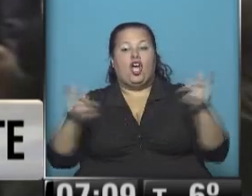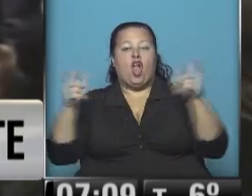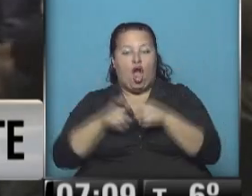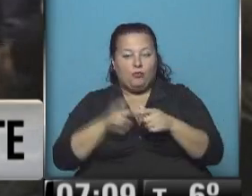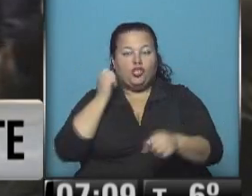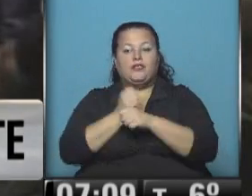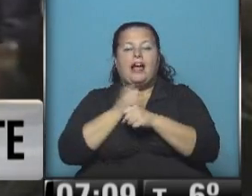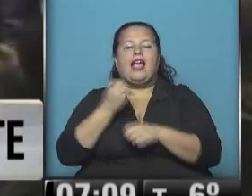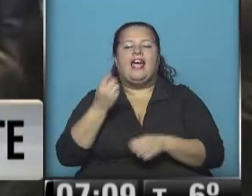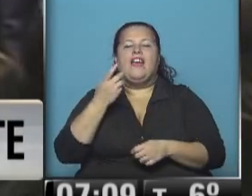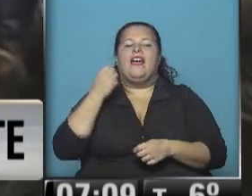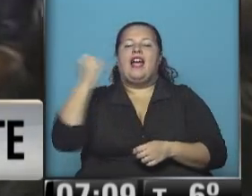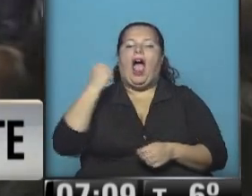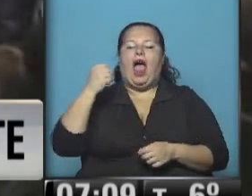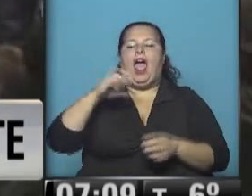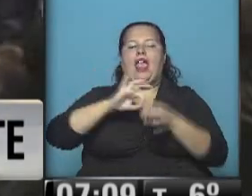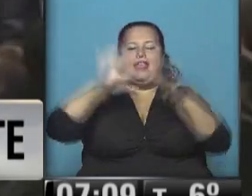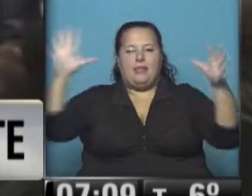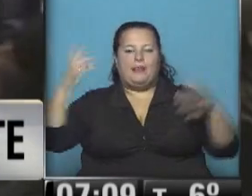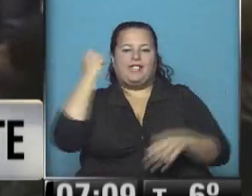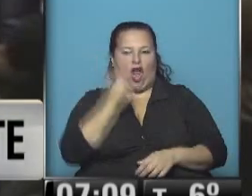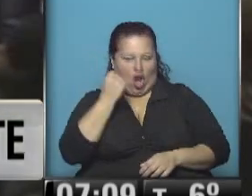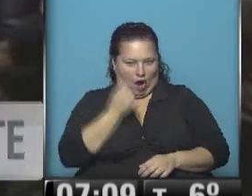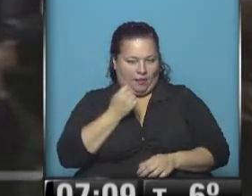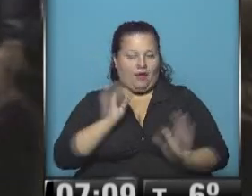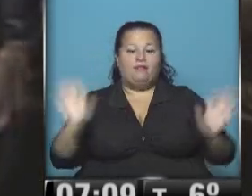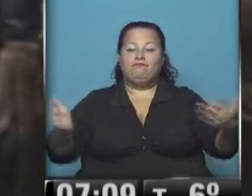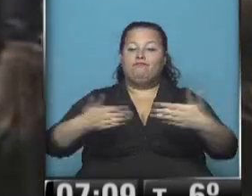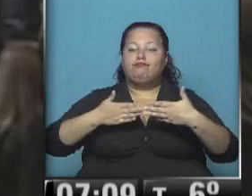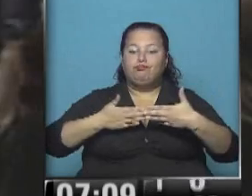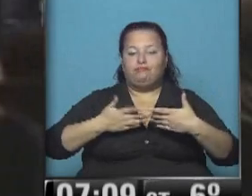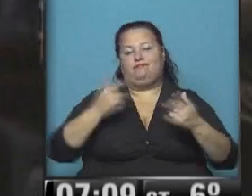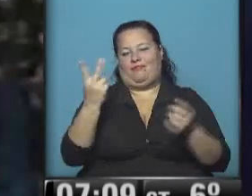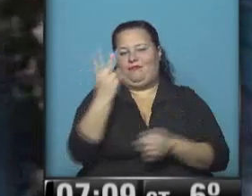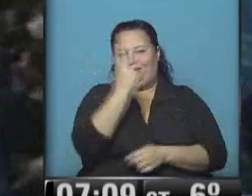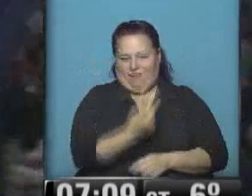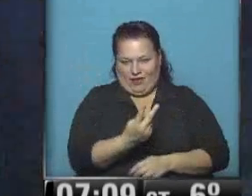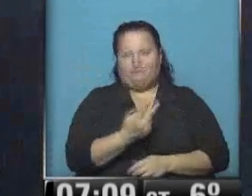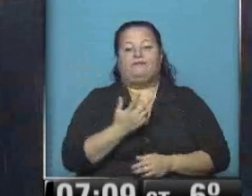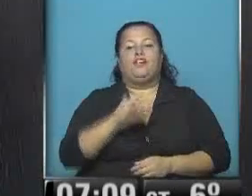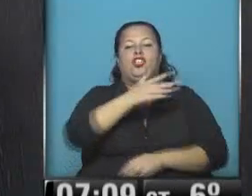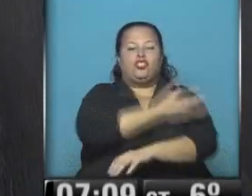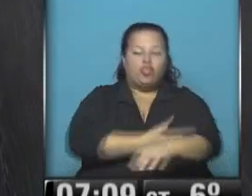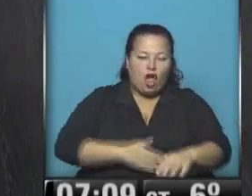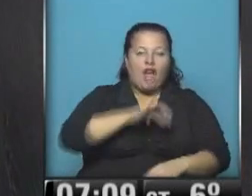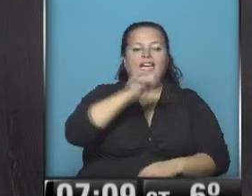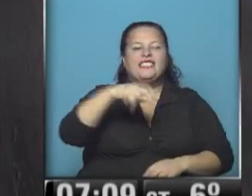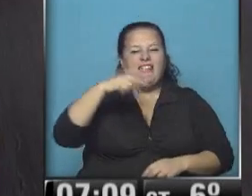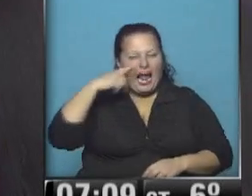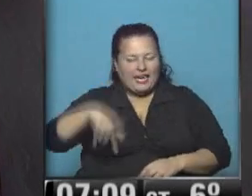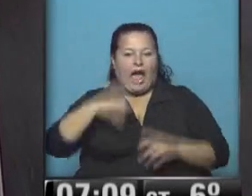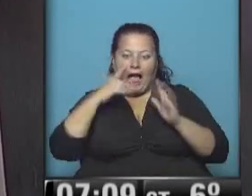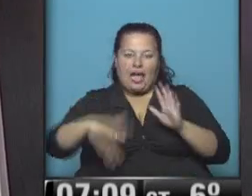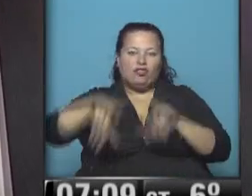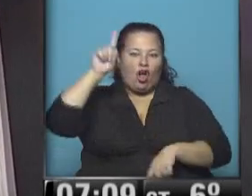que va a trabajar hoy, la victoria de independencia económica. El cierre, como lo decías, con la fórmula, ¿no? Exactamente. Scioli Zannini, estaremos atentos entonces durante toda la